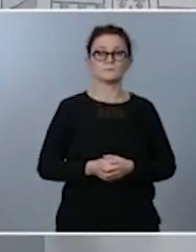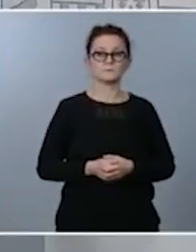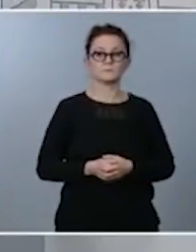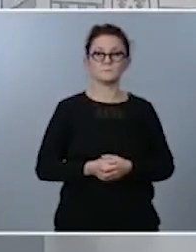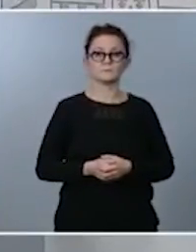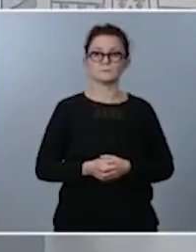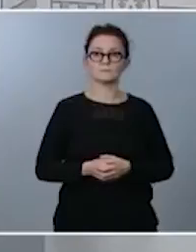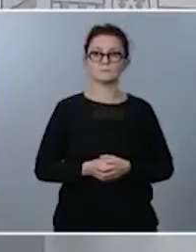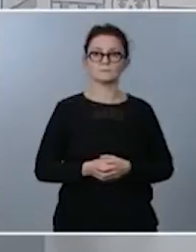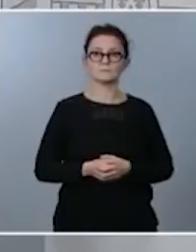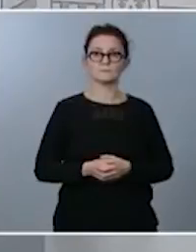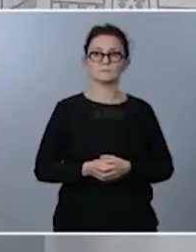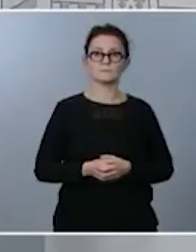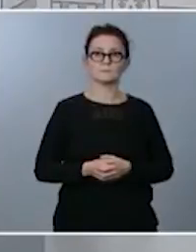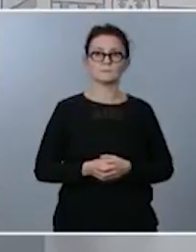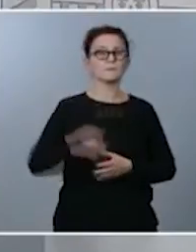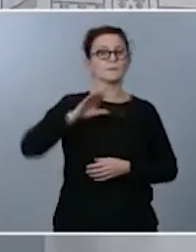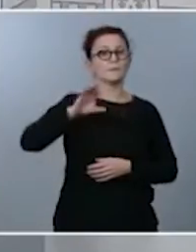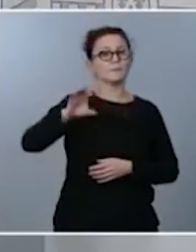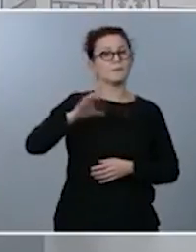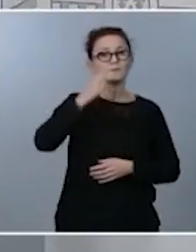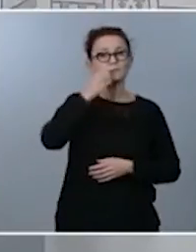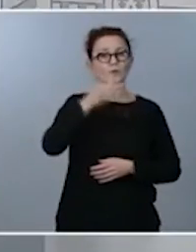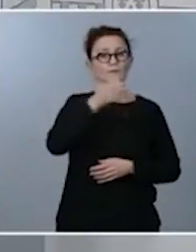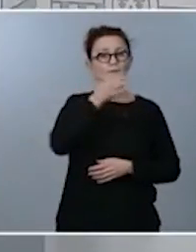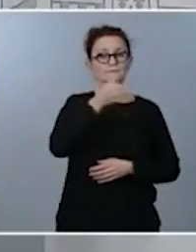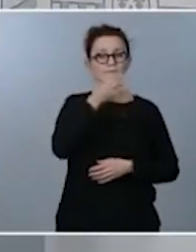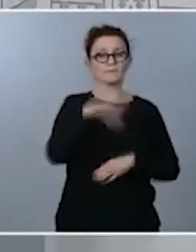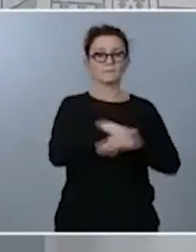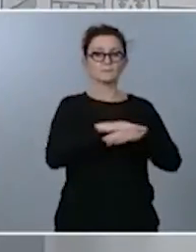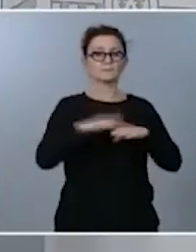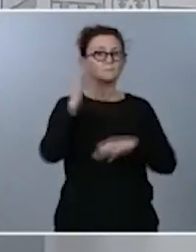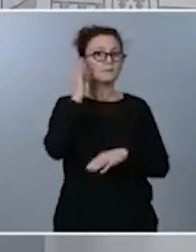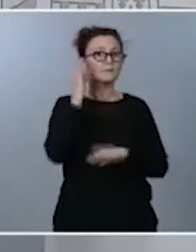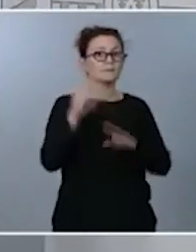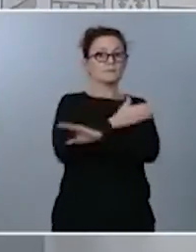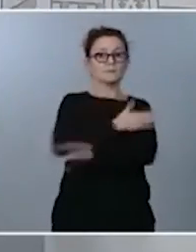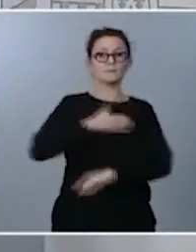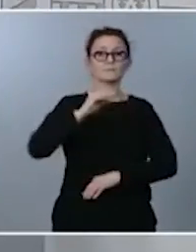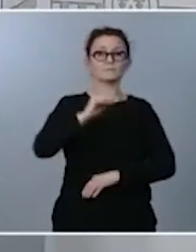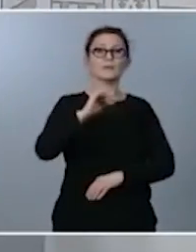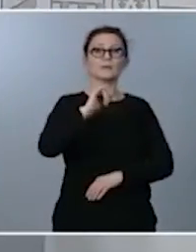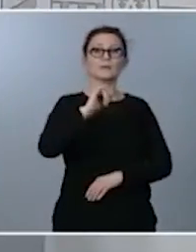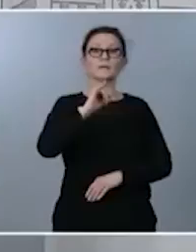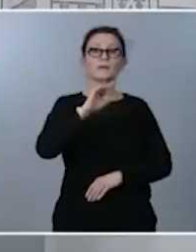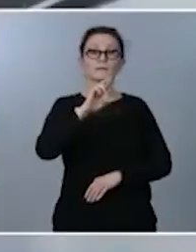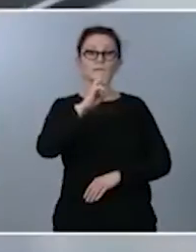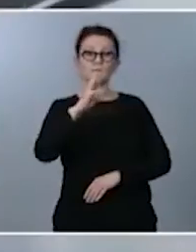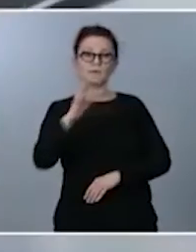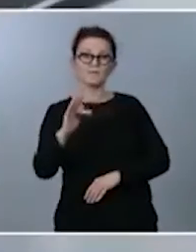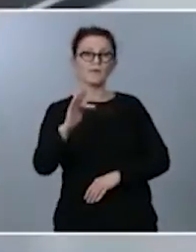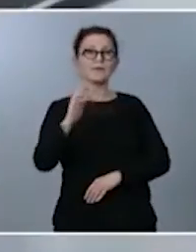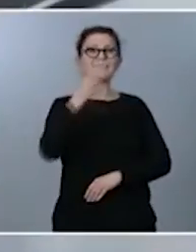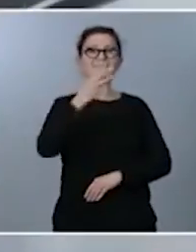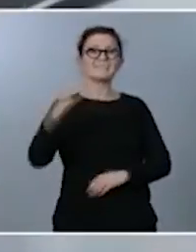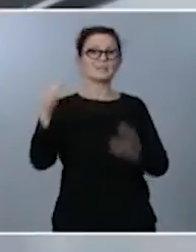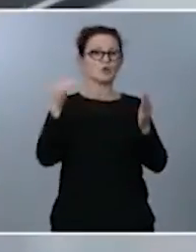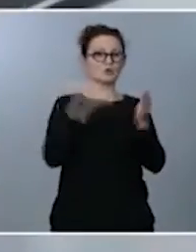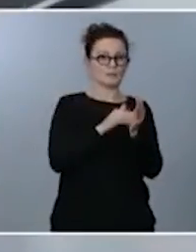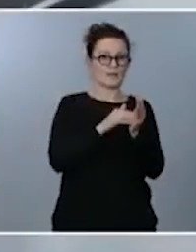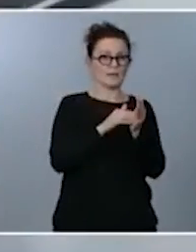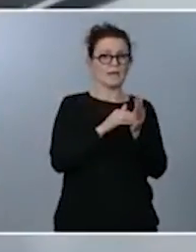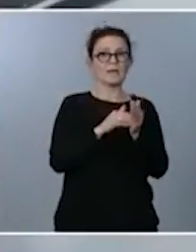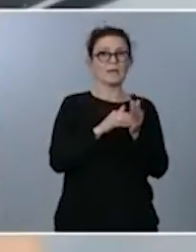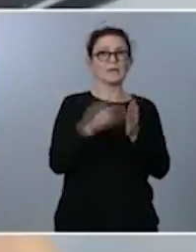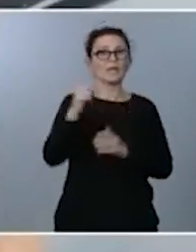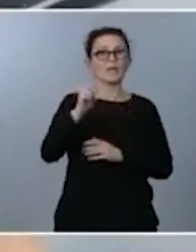hola buenas tardes ministra antes que nada quería preguntarle por el IRPF ¿por qué 300.000 y no 130.000 como venía